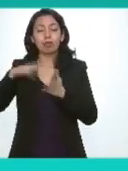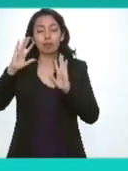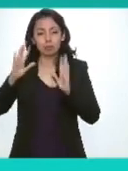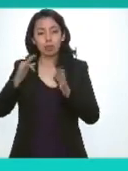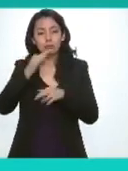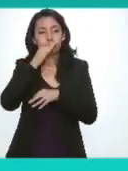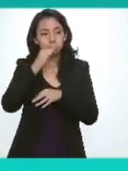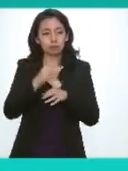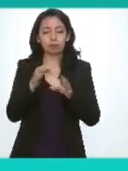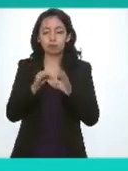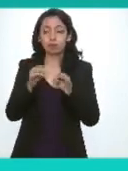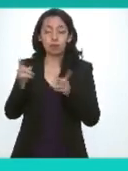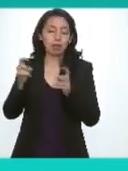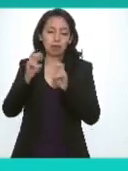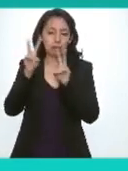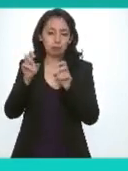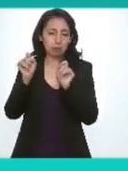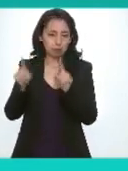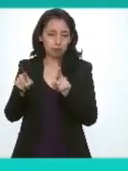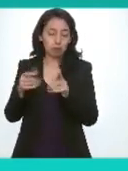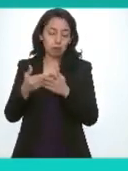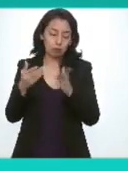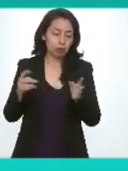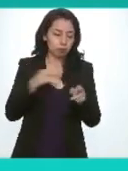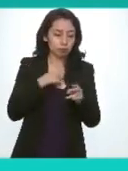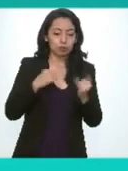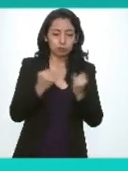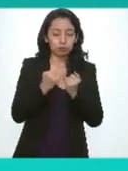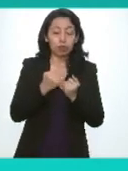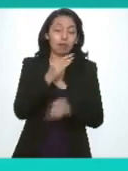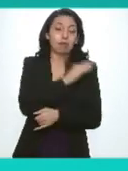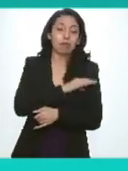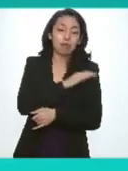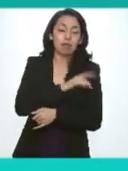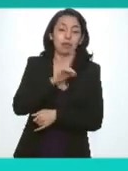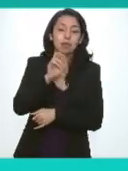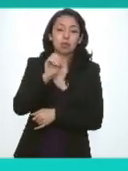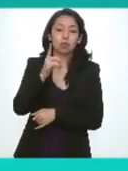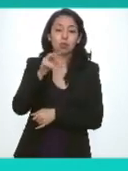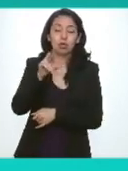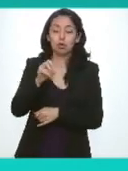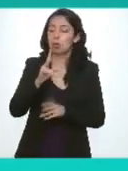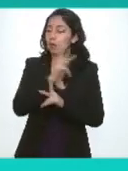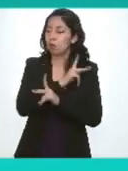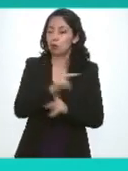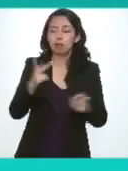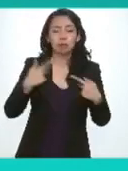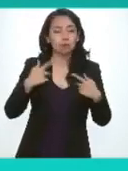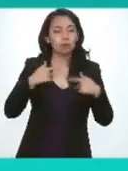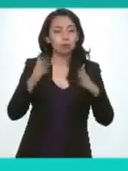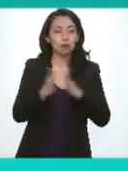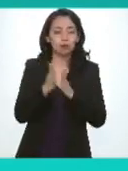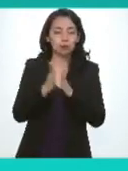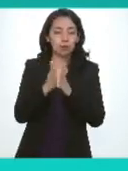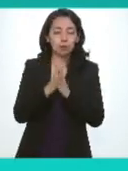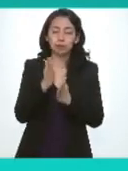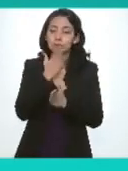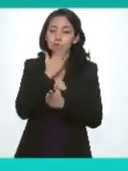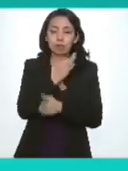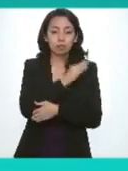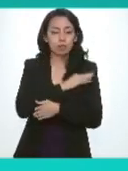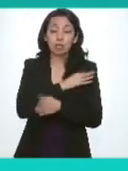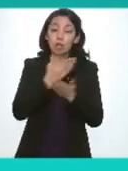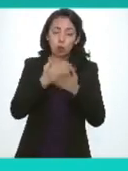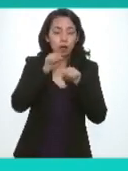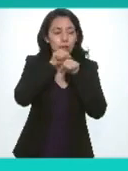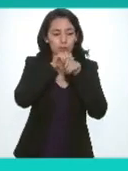en esa en esa materia así que pues felicidades estimado rodrigo felicidades a todos los que lo hicieron posible y ahora también